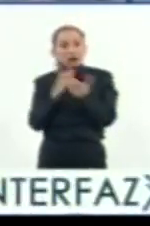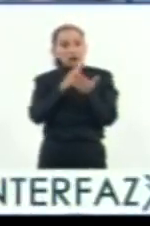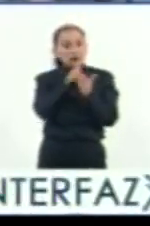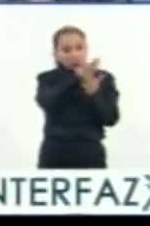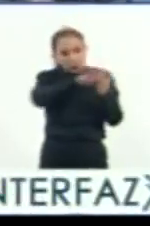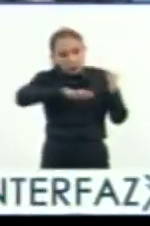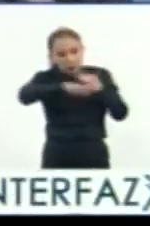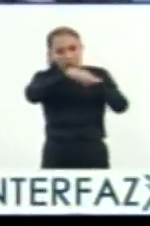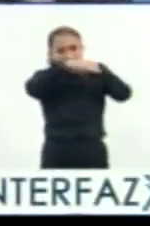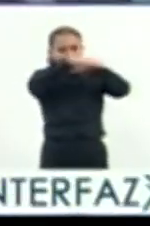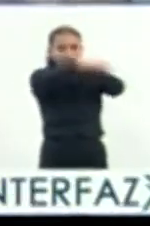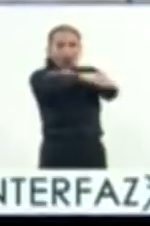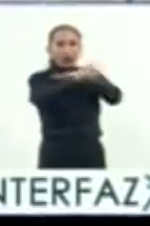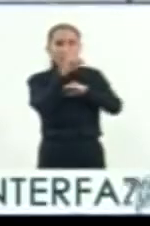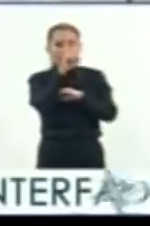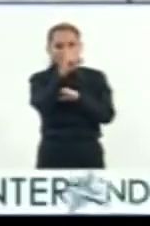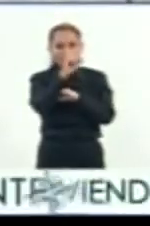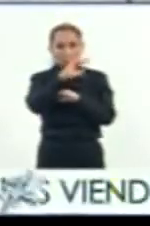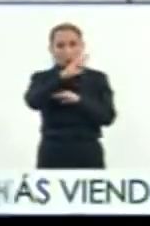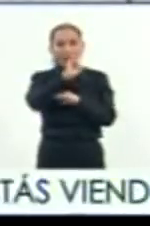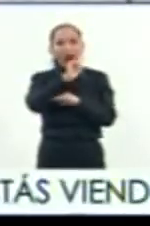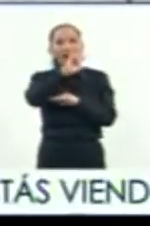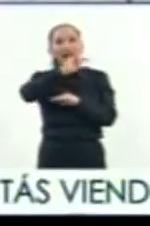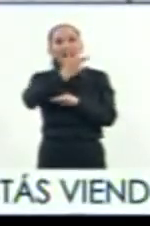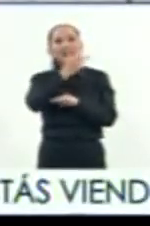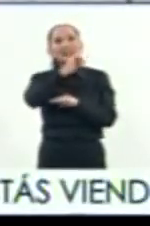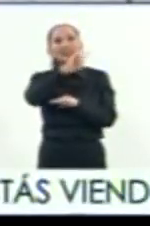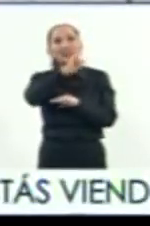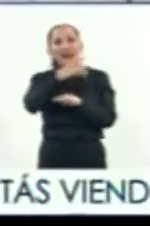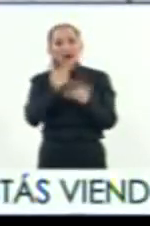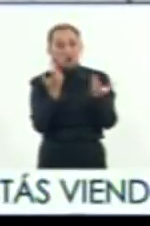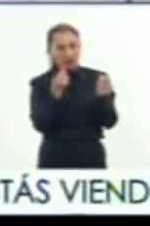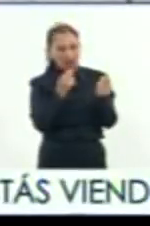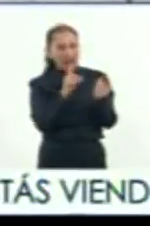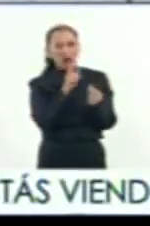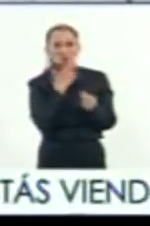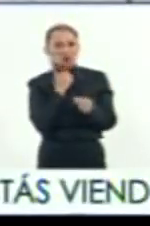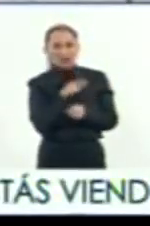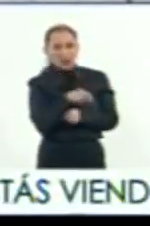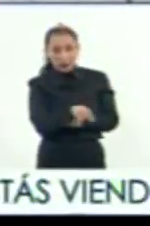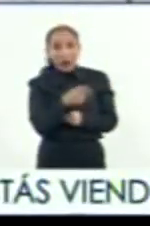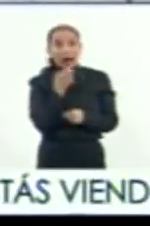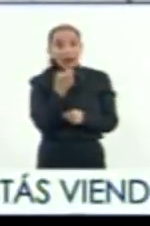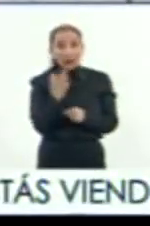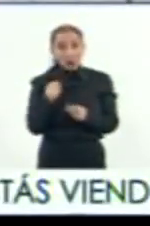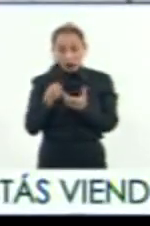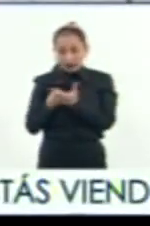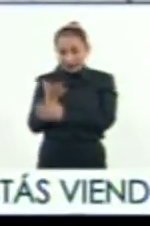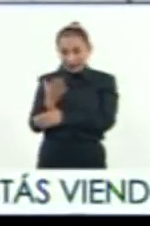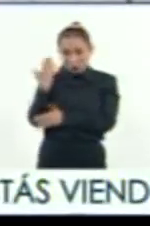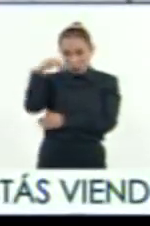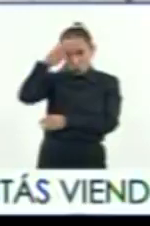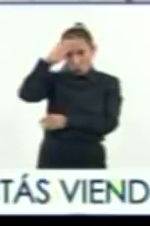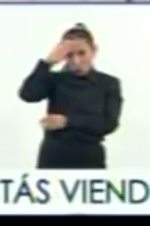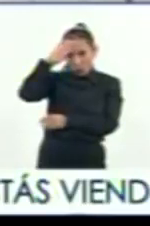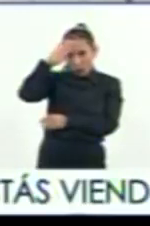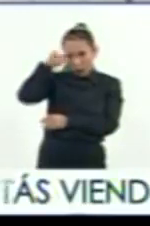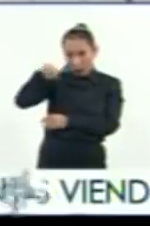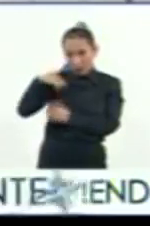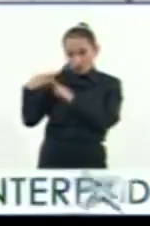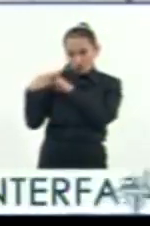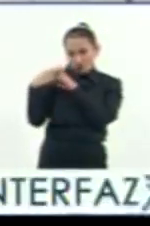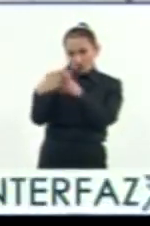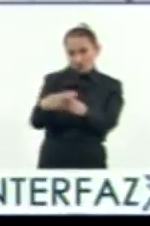altiplano árido y donde el agua, como Alchichica, es salobre. Esa es la parte cuando él sale de Cuba, que ahorita estamos